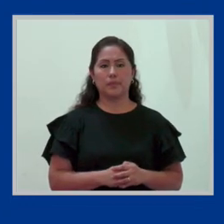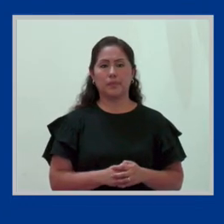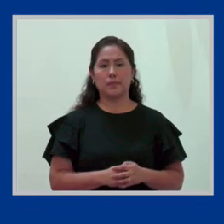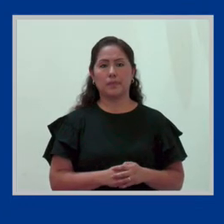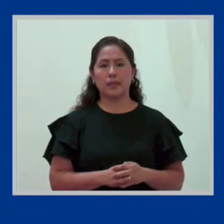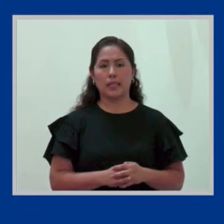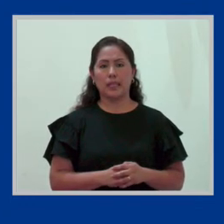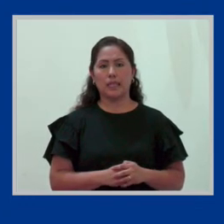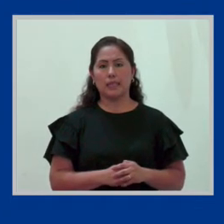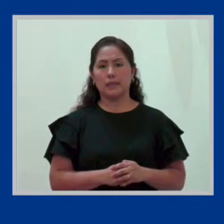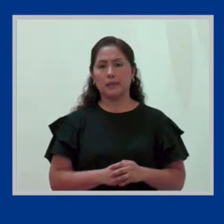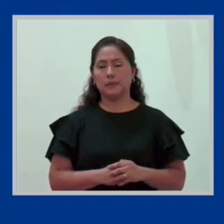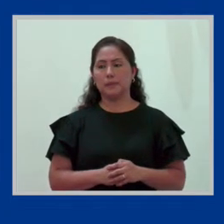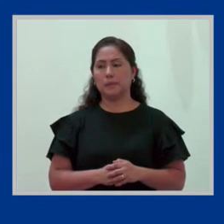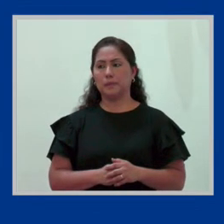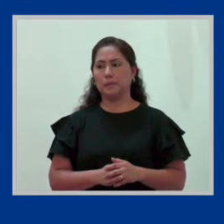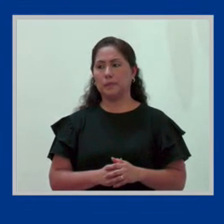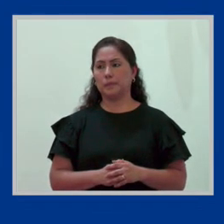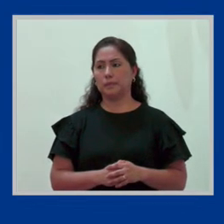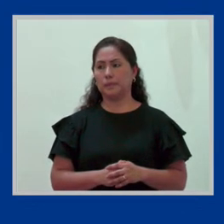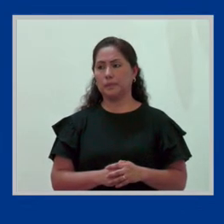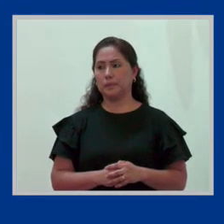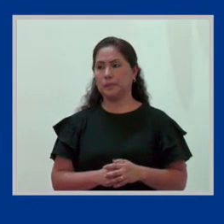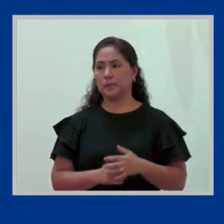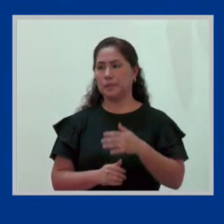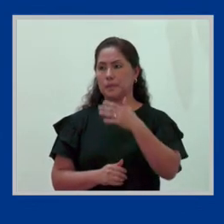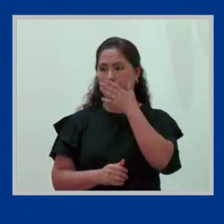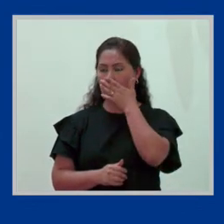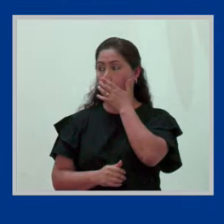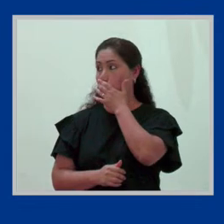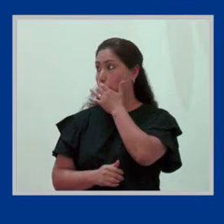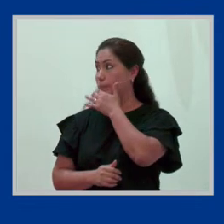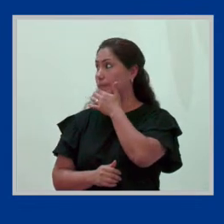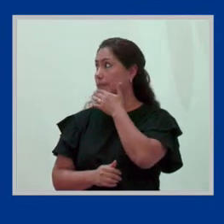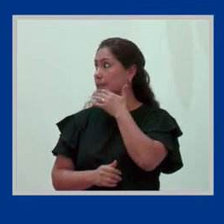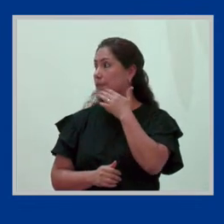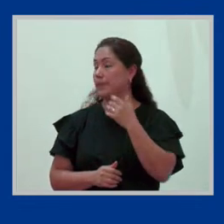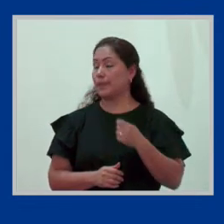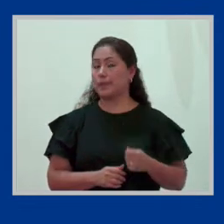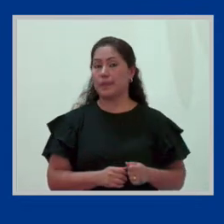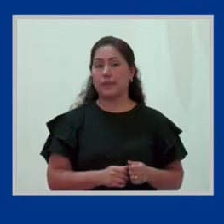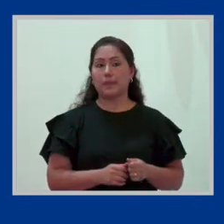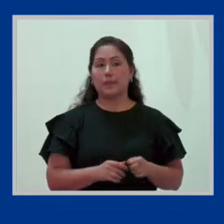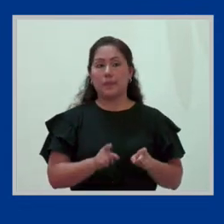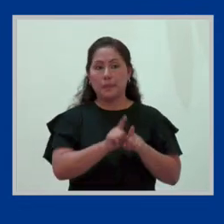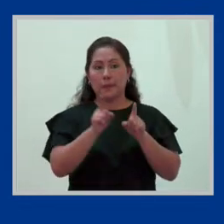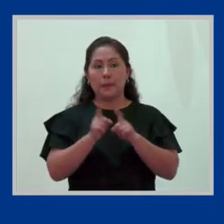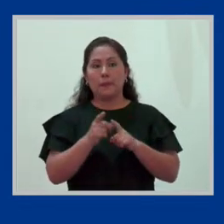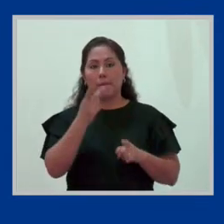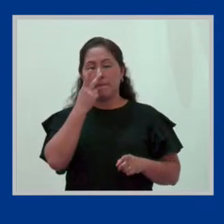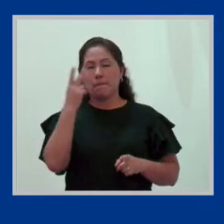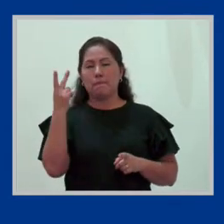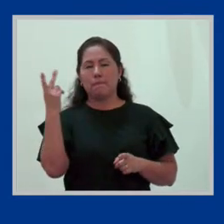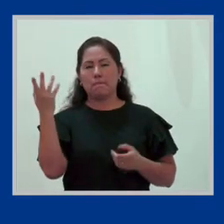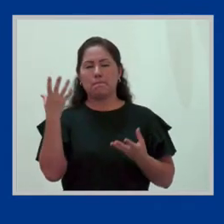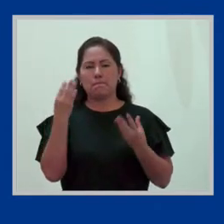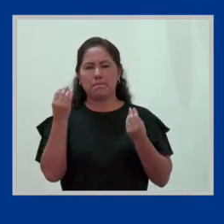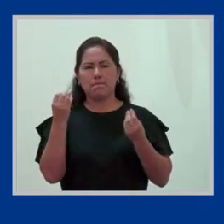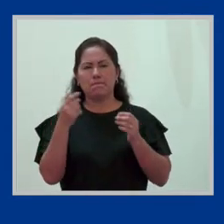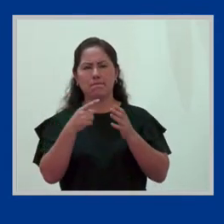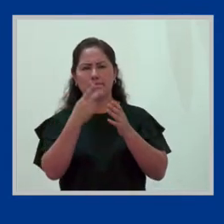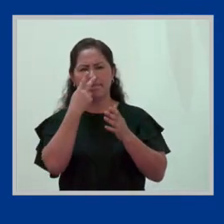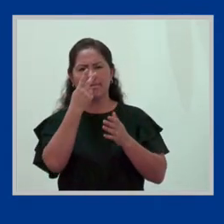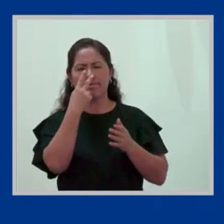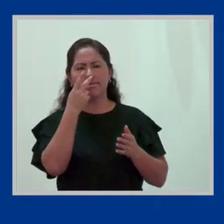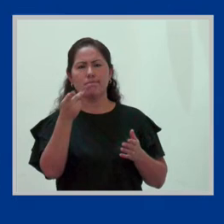les decía, luego tenemos el caso de la discriminación indirecta y